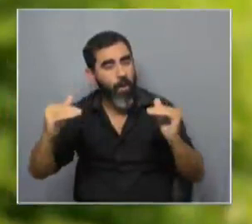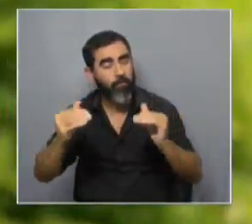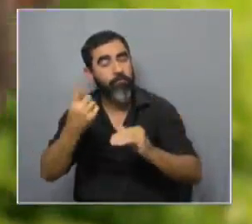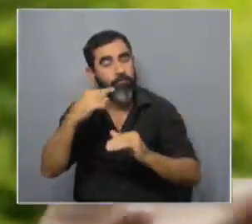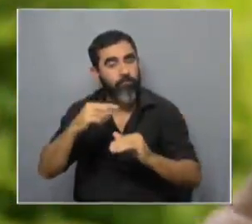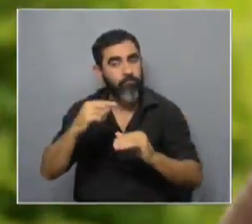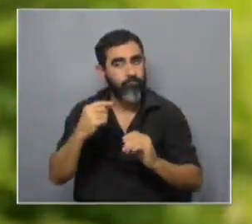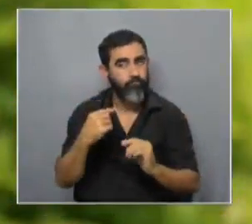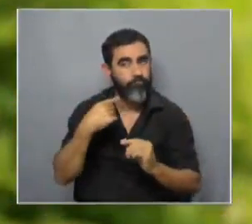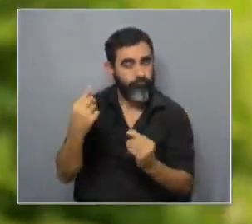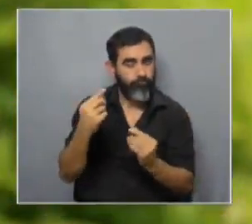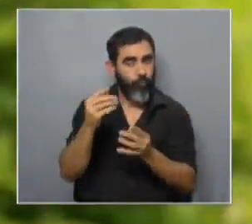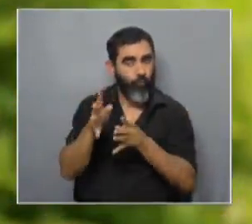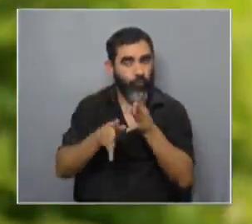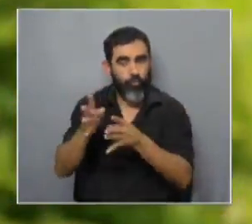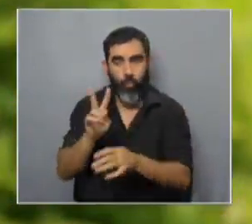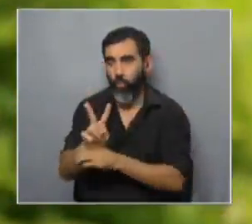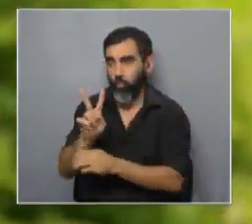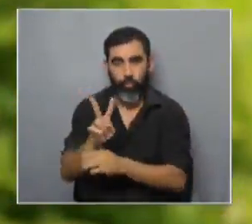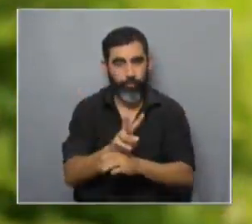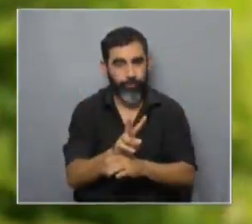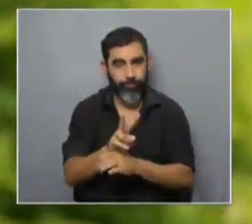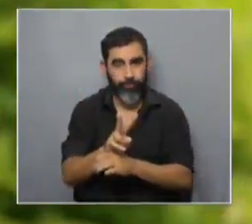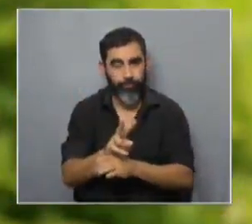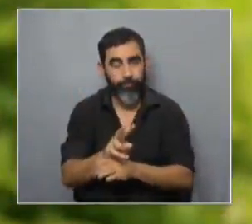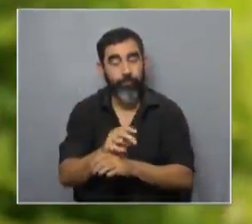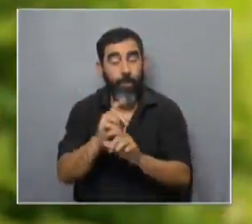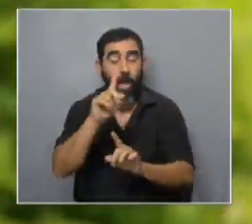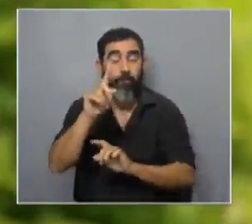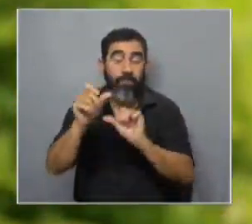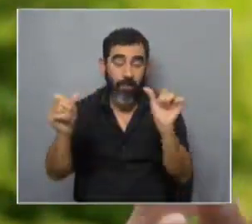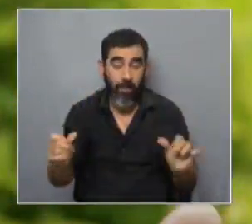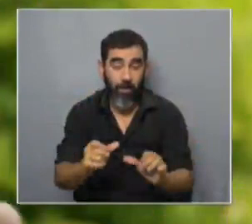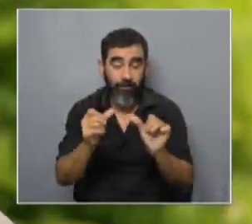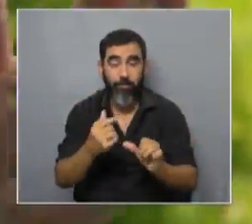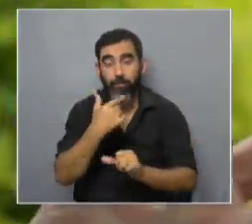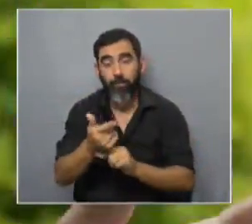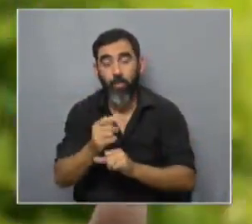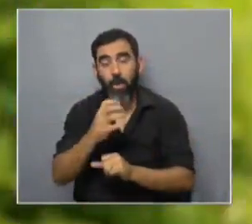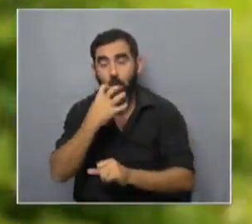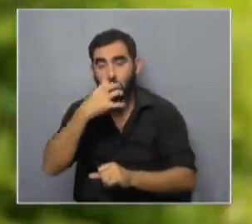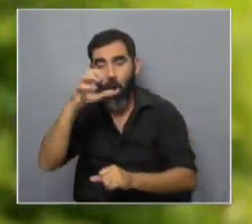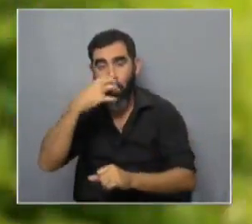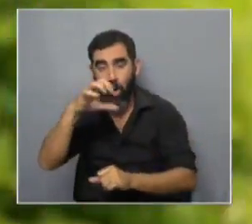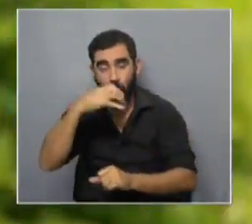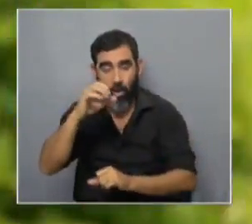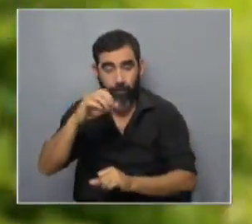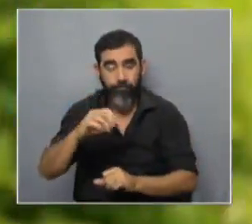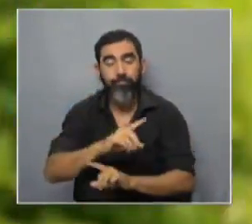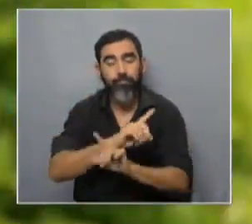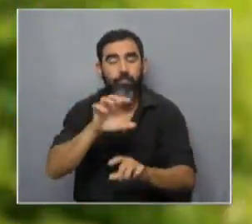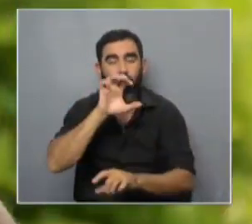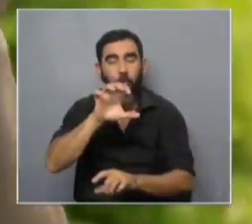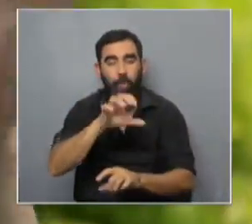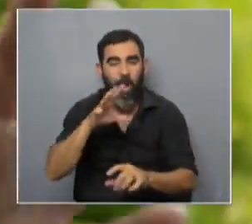activan su funcionalidad de protección lo que hacen muchas veces es labrar no son